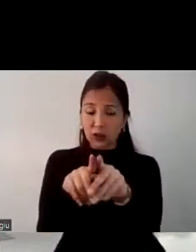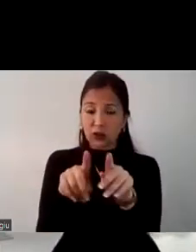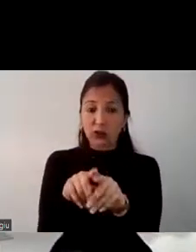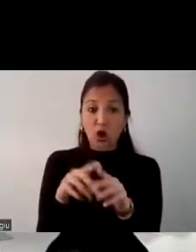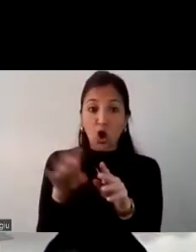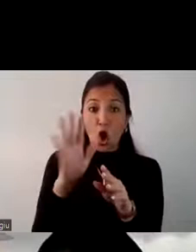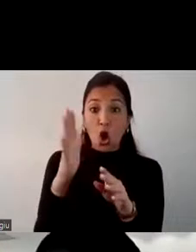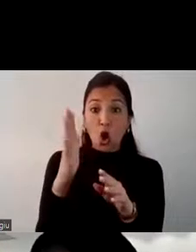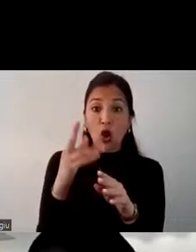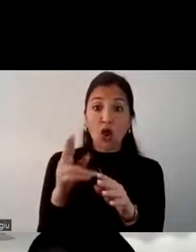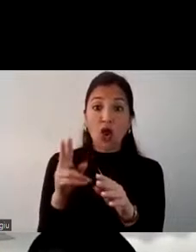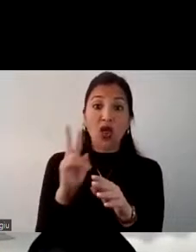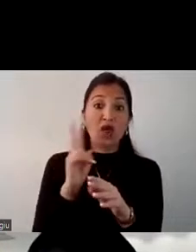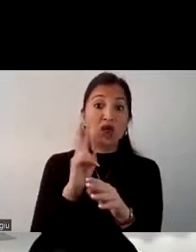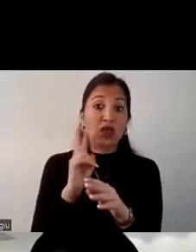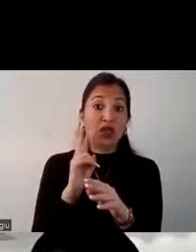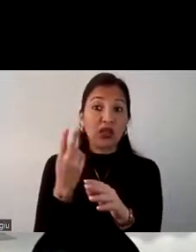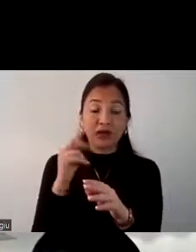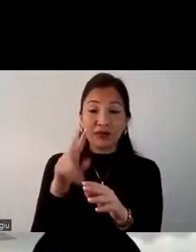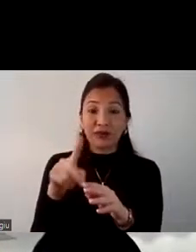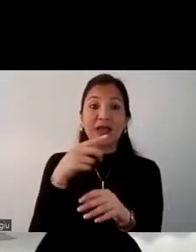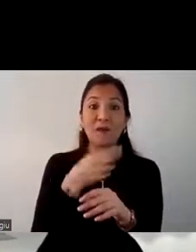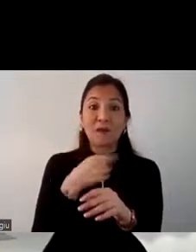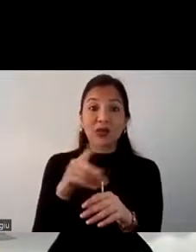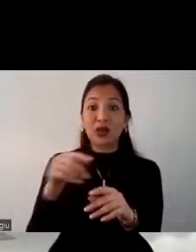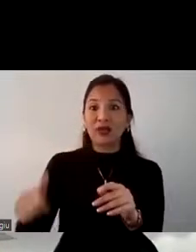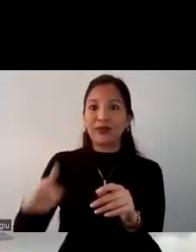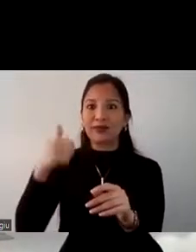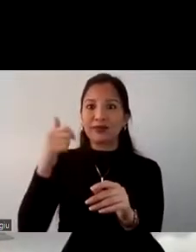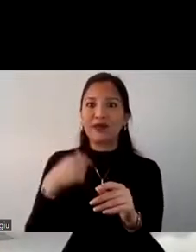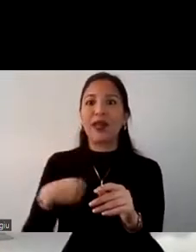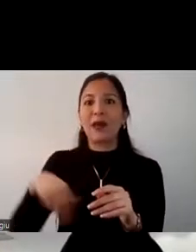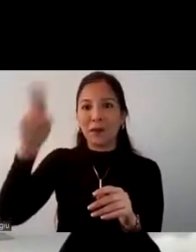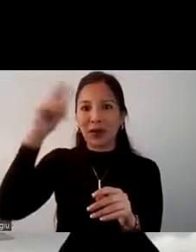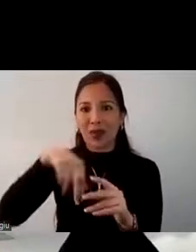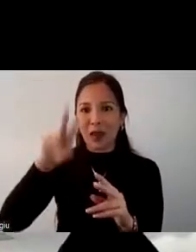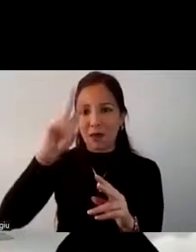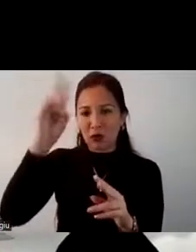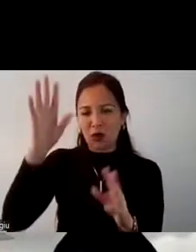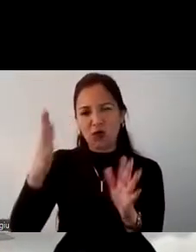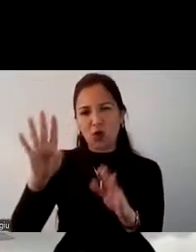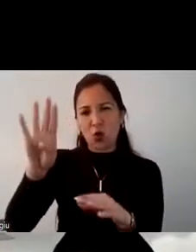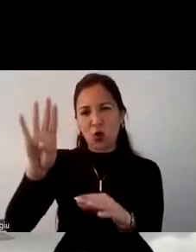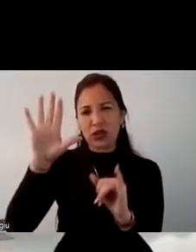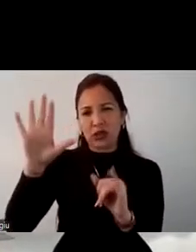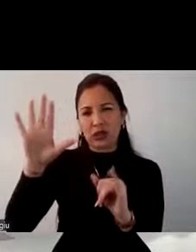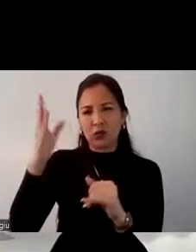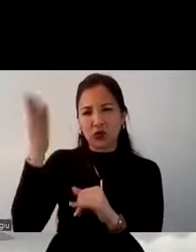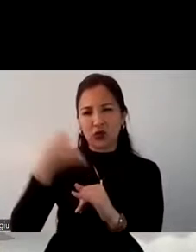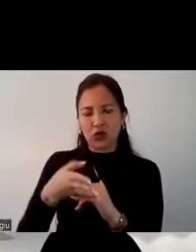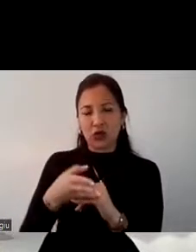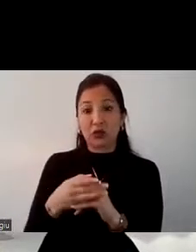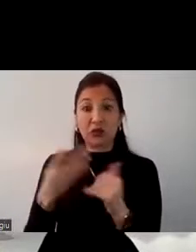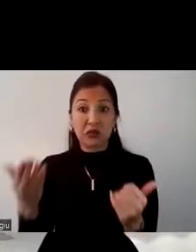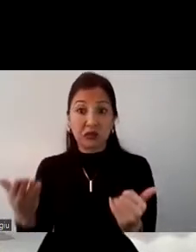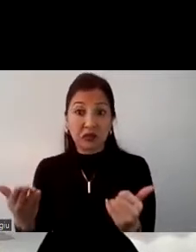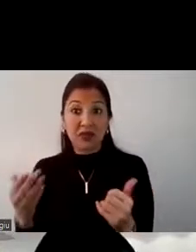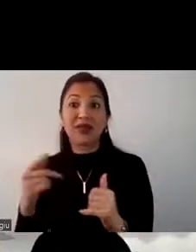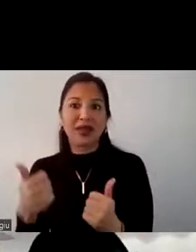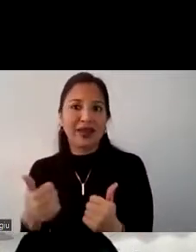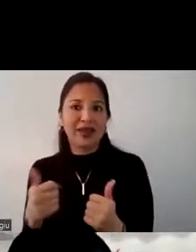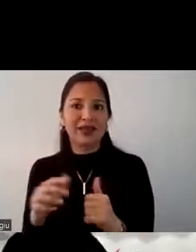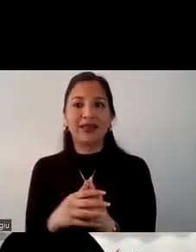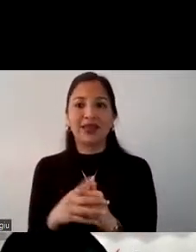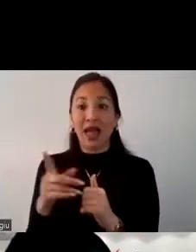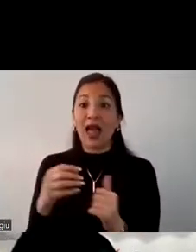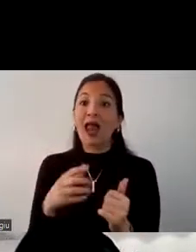representa los que están motivados por Perú que es un 46% lo que quiere decir que efectivamente hay una